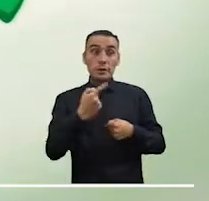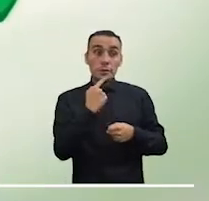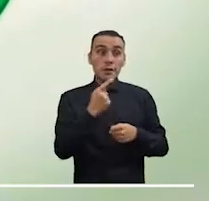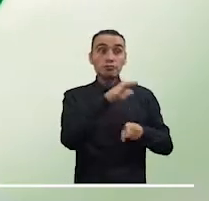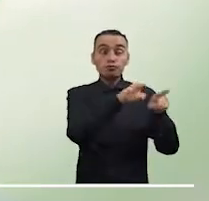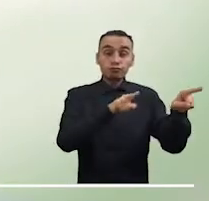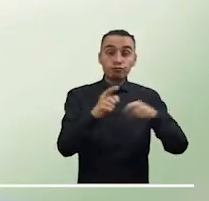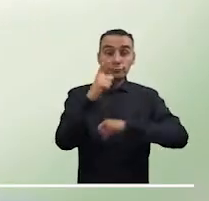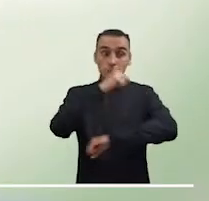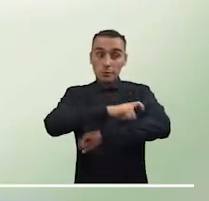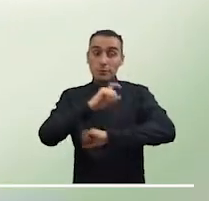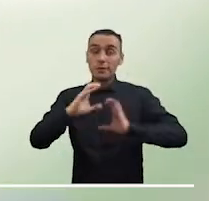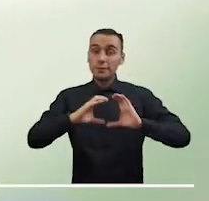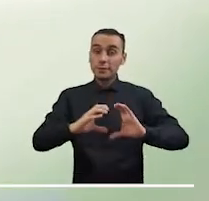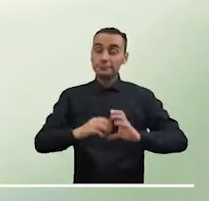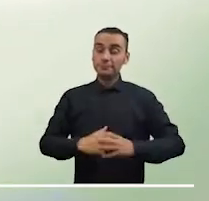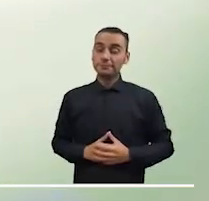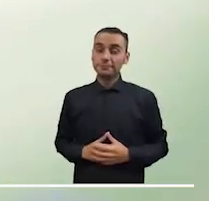Caquetá.